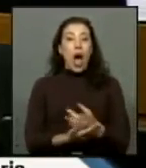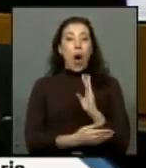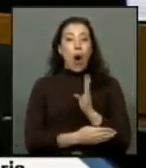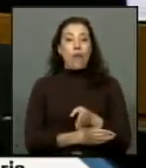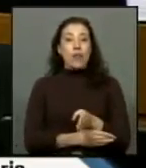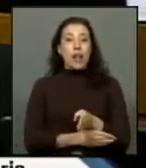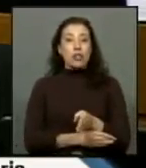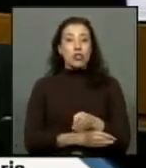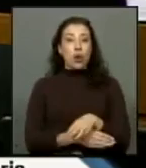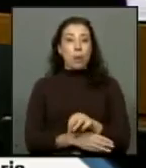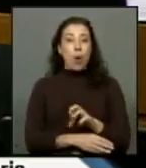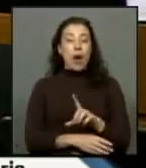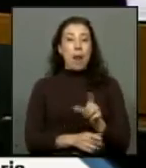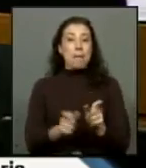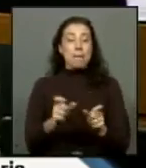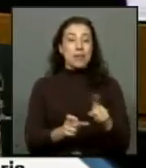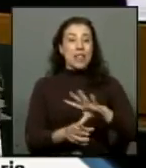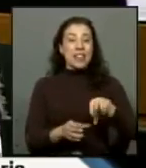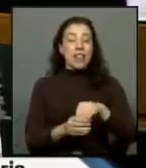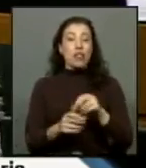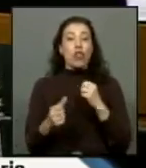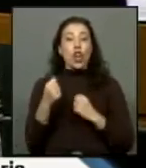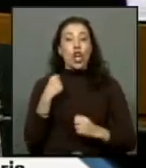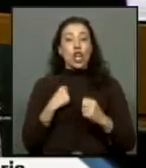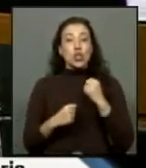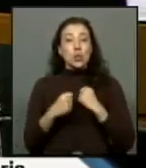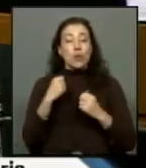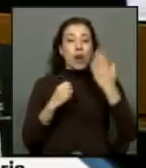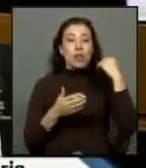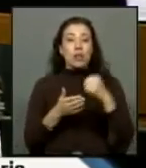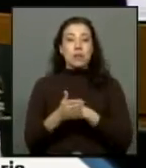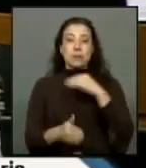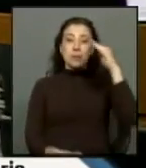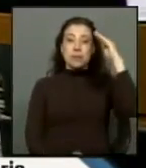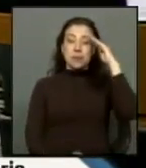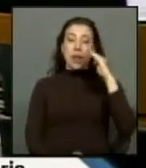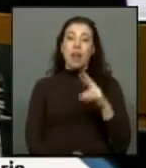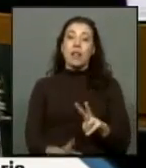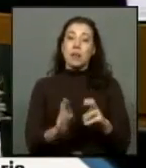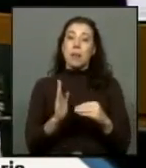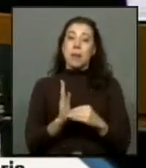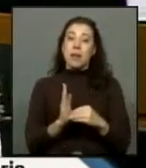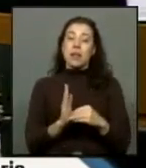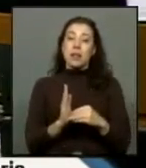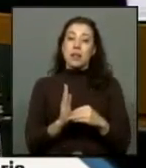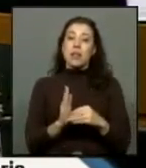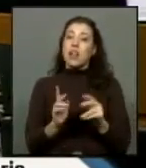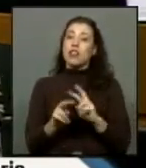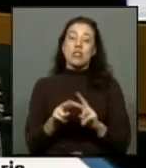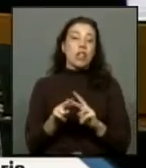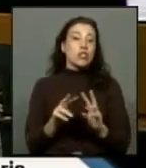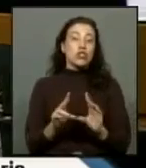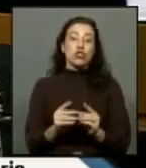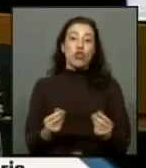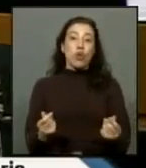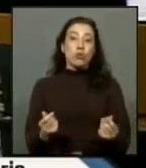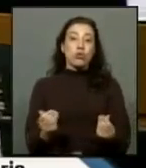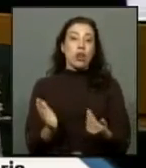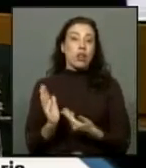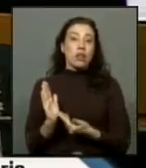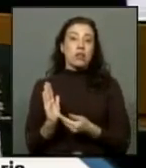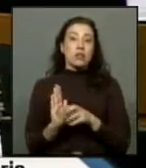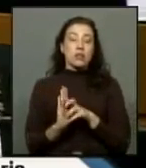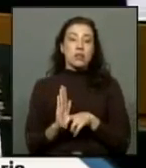moral con estas personas que forman parte de los que padecieron bajo dictadura una deuda que para nada queda saldada con esta iniciativa